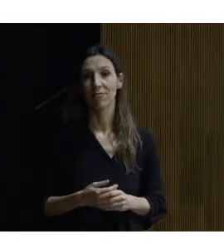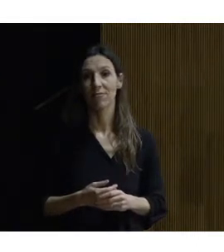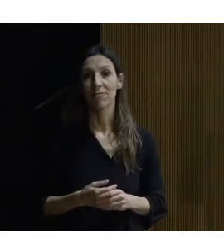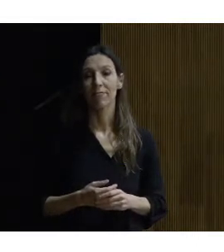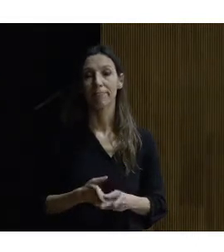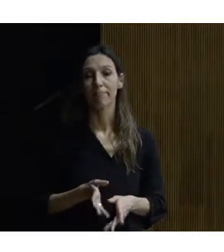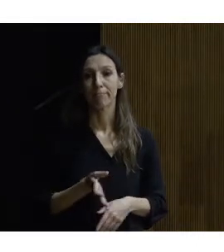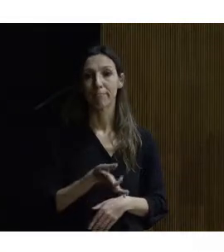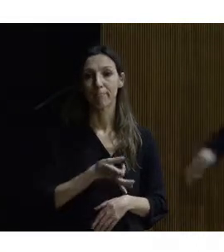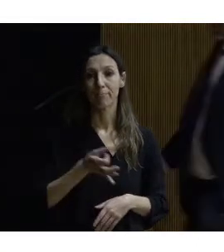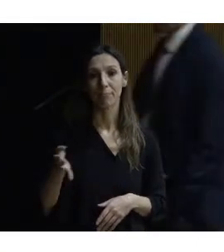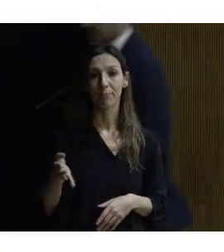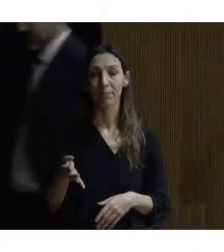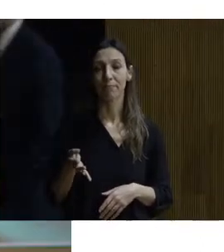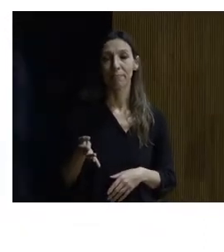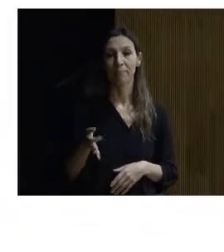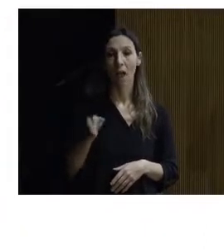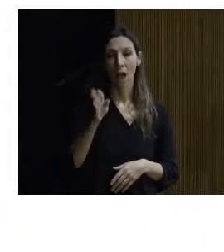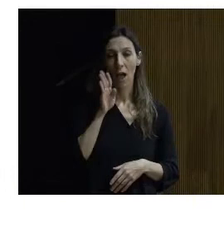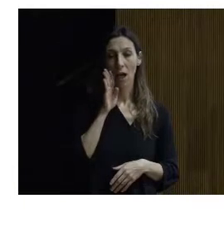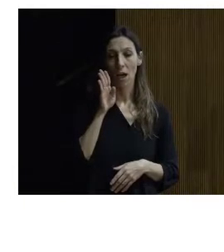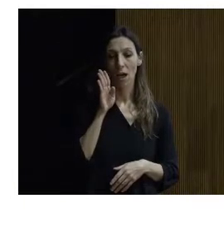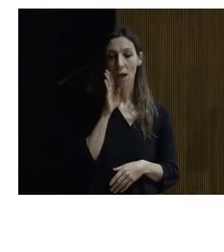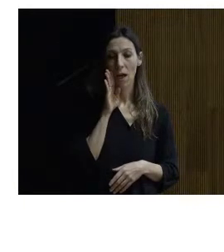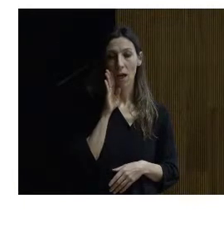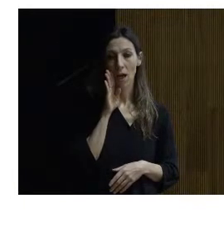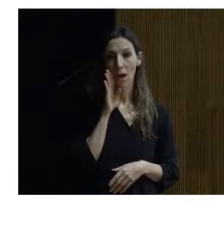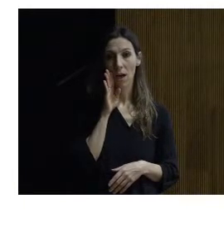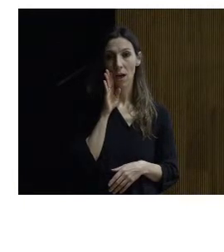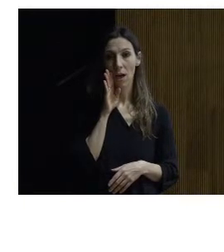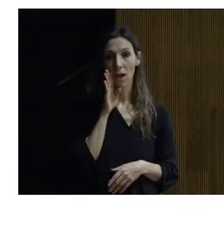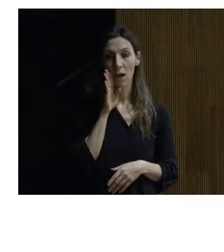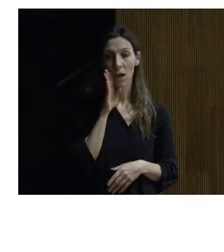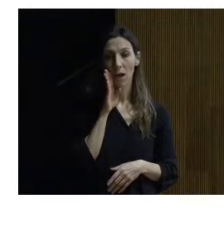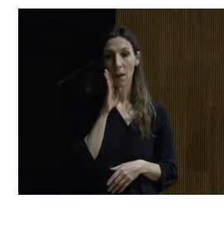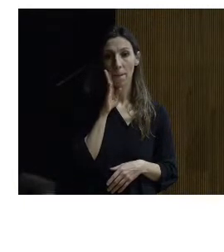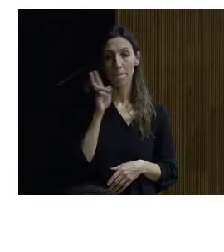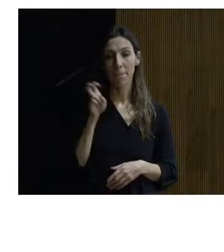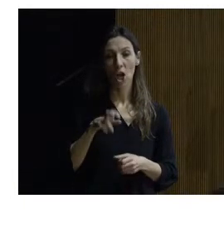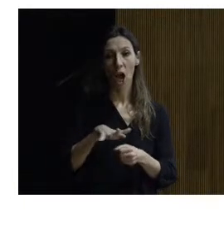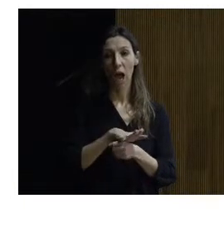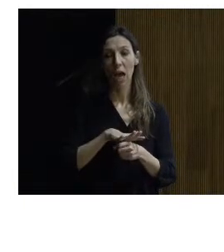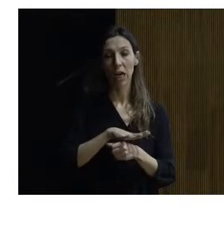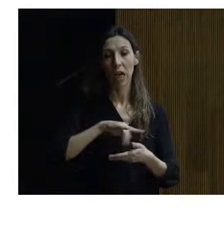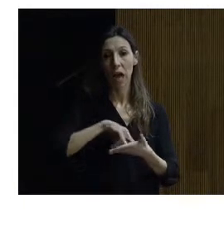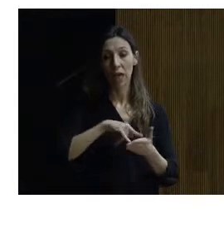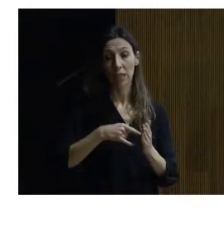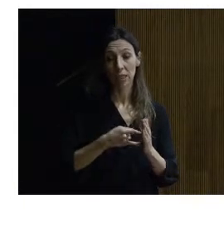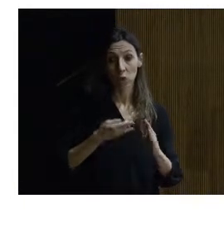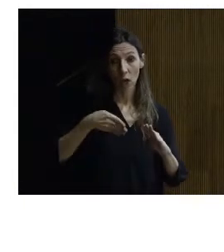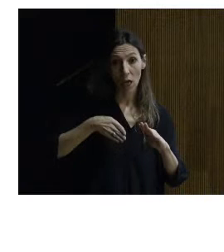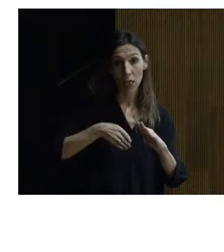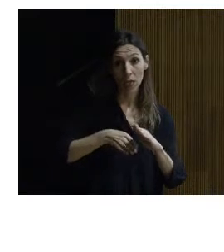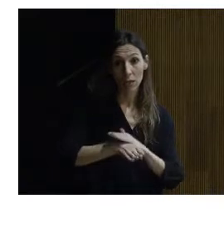perfecto bueno lo que os comentaba vengo del área de arquitectura y accesibilidad